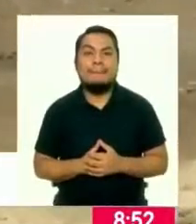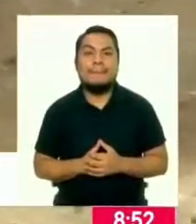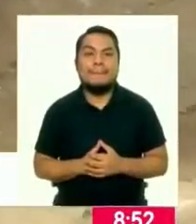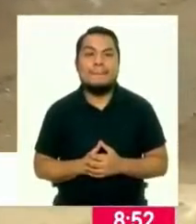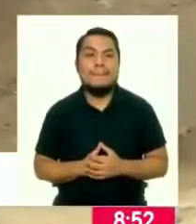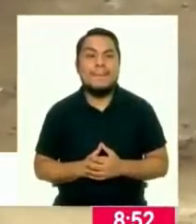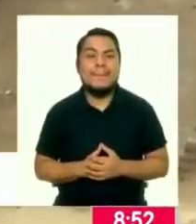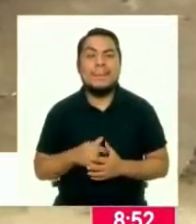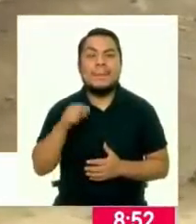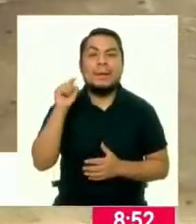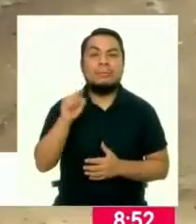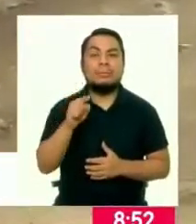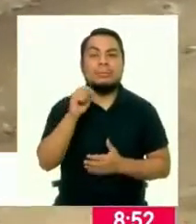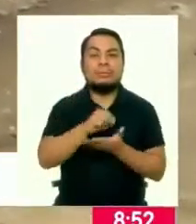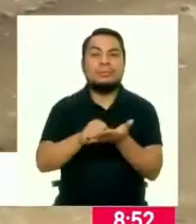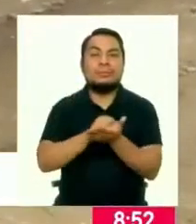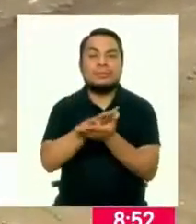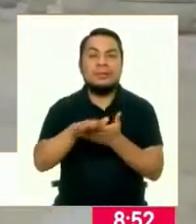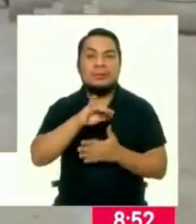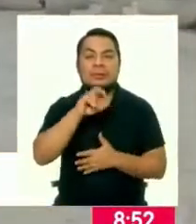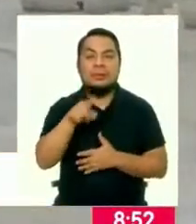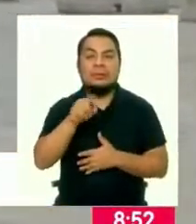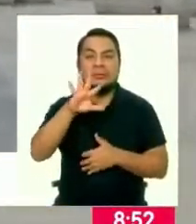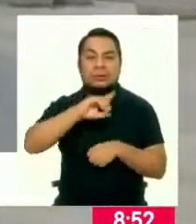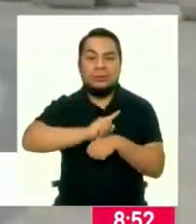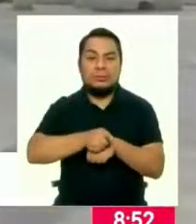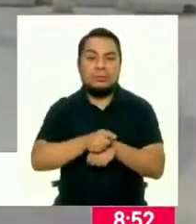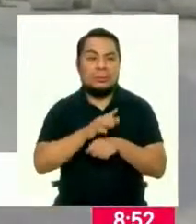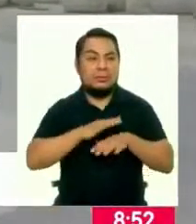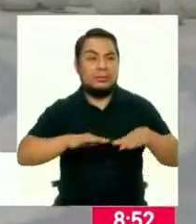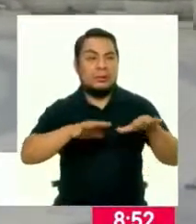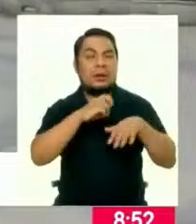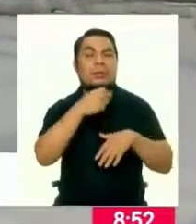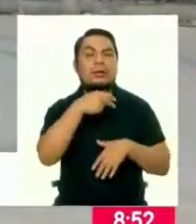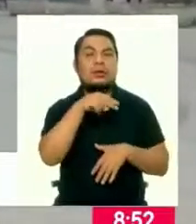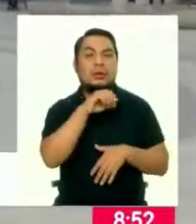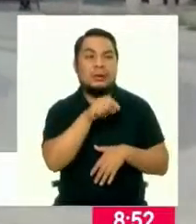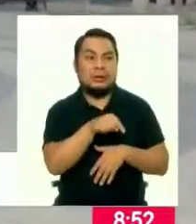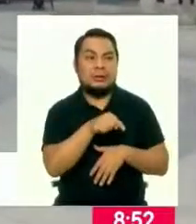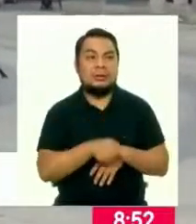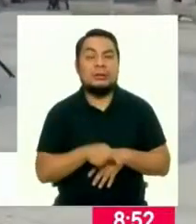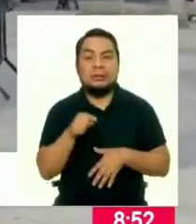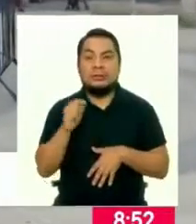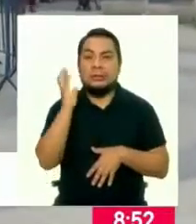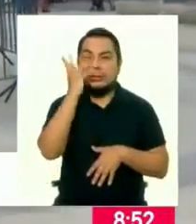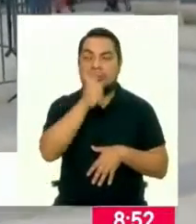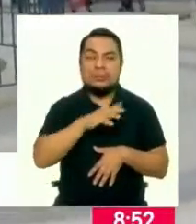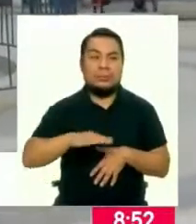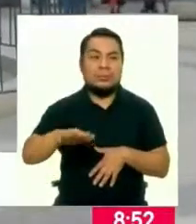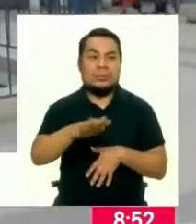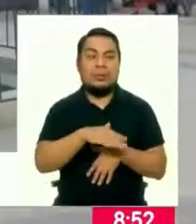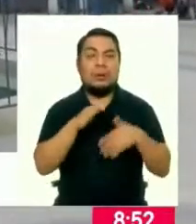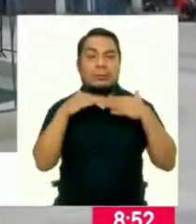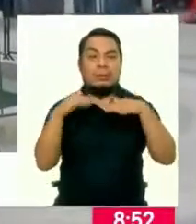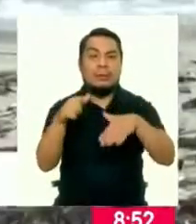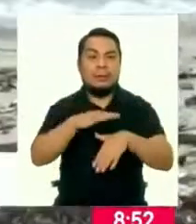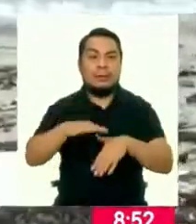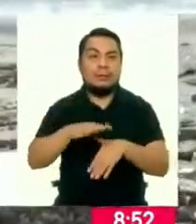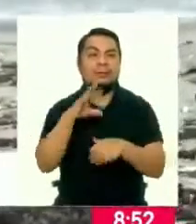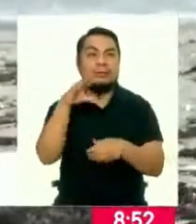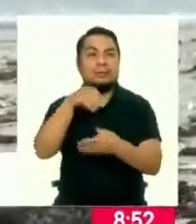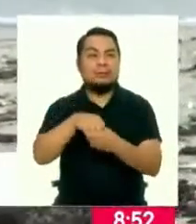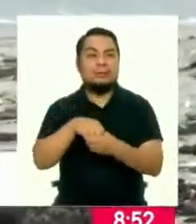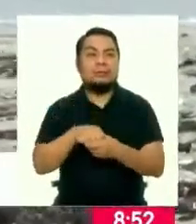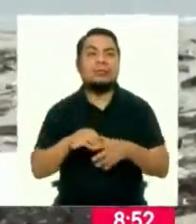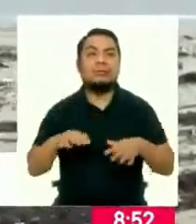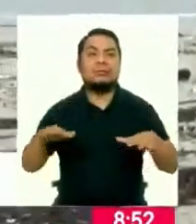Punta San Juan se ubica a cinco minutos de la ciudad de Marcona. Esta hermosa punta guanera forma parte de